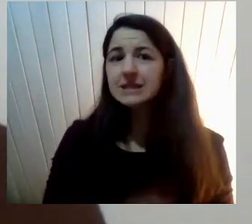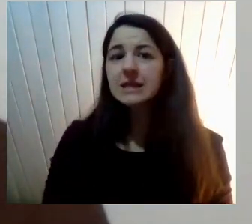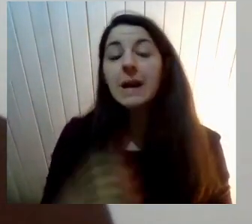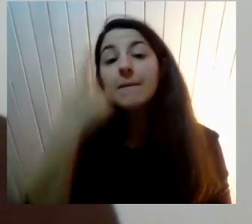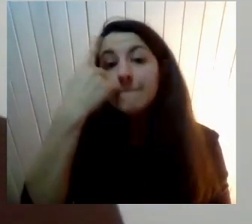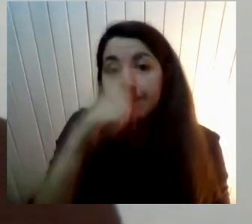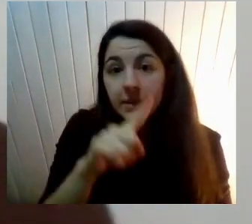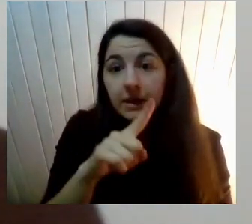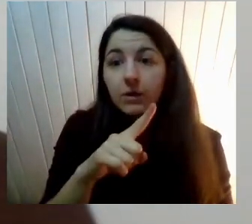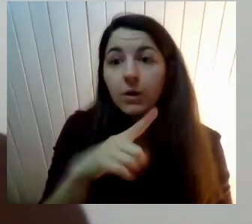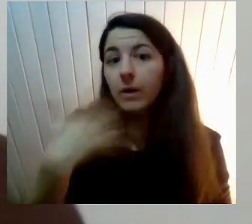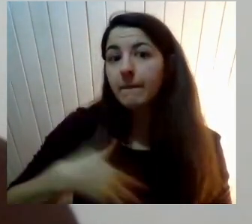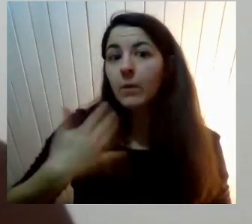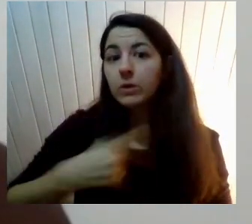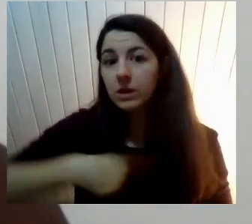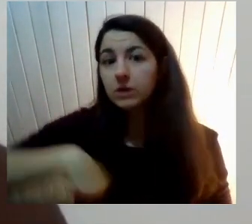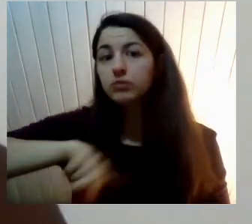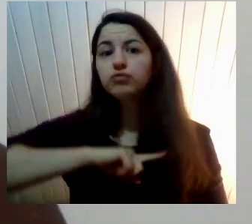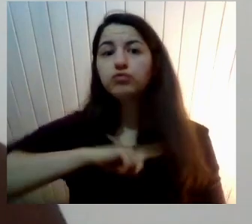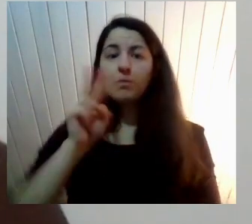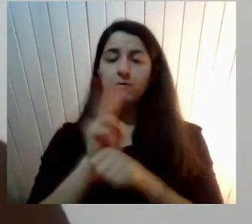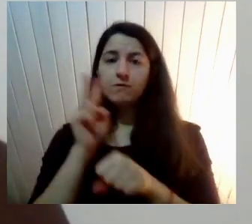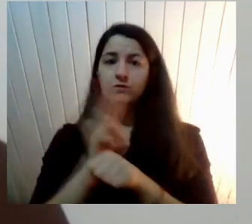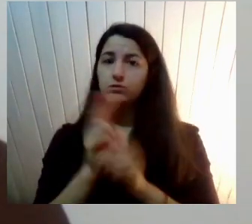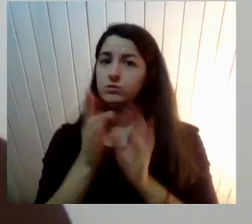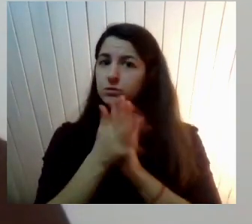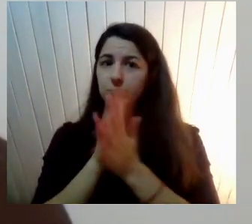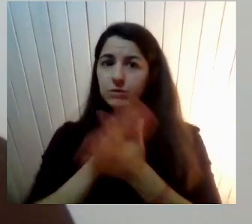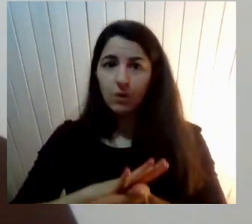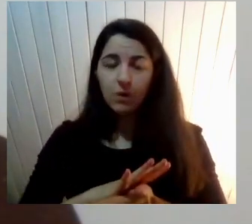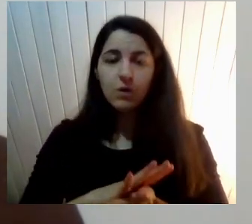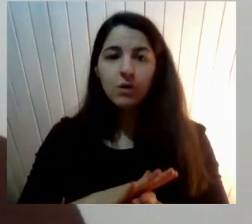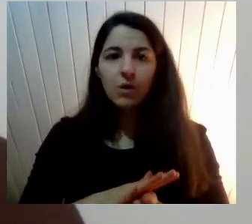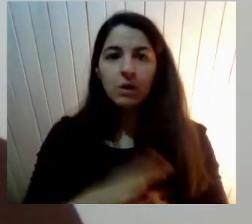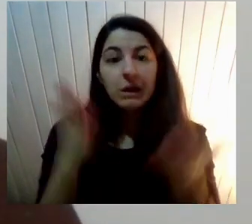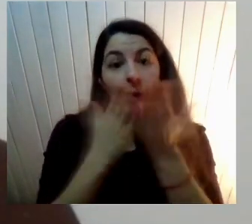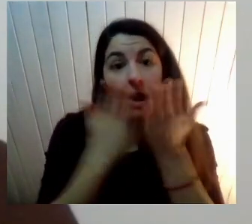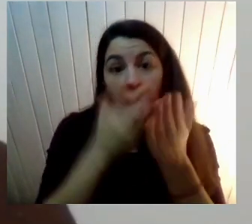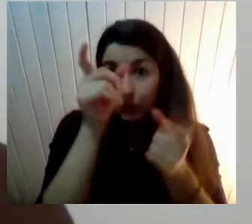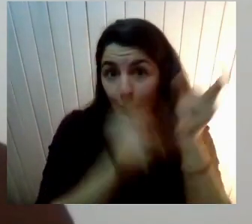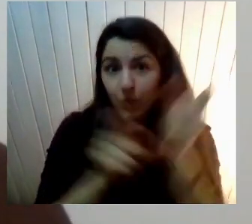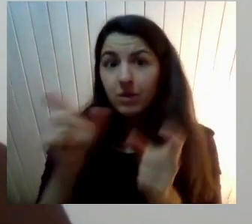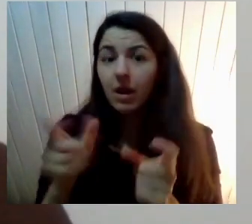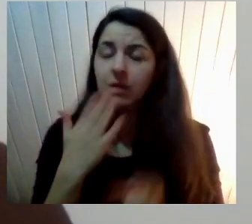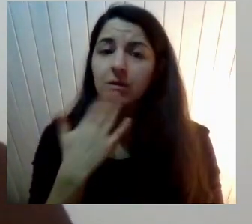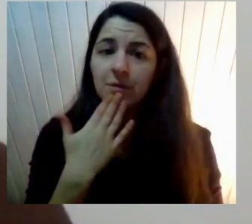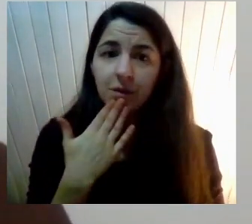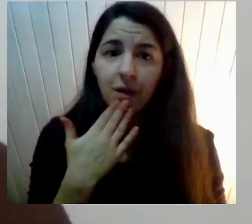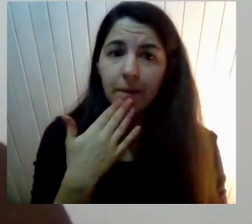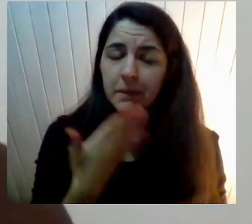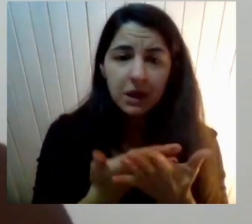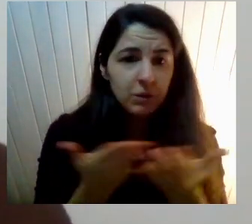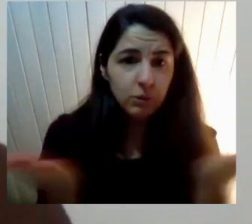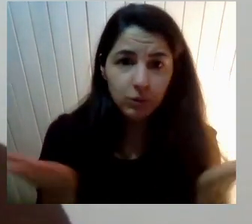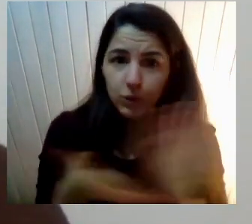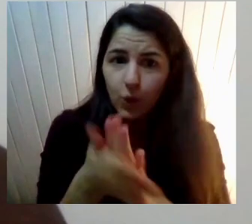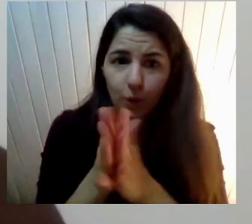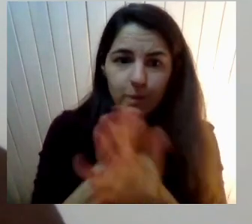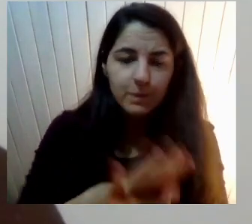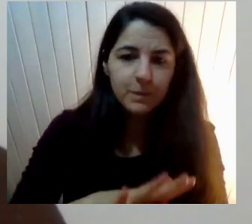duda Todos nosotros Los que somos profes Y los que han sido estudiantes Que en verdad Eso le pasa a todas las personas Uno logra